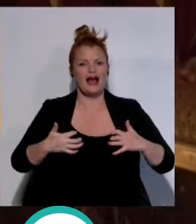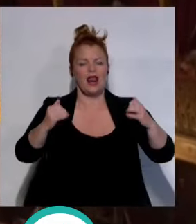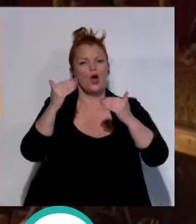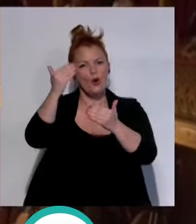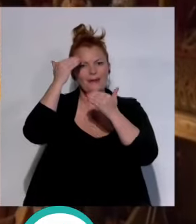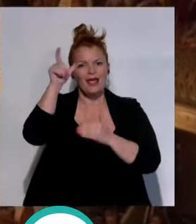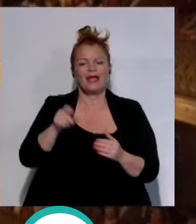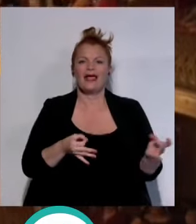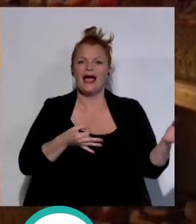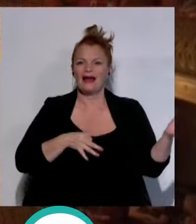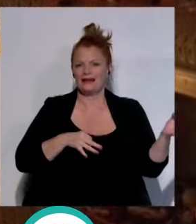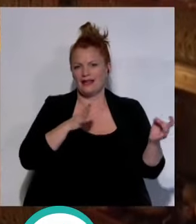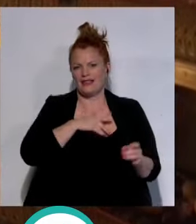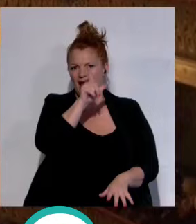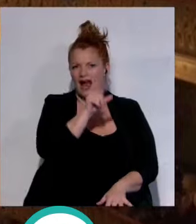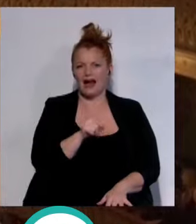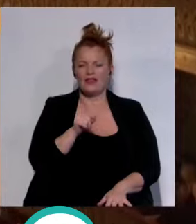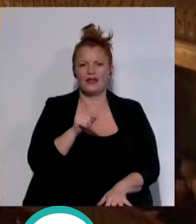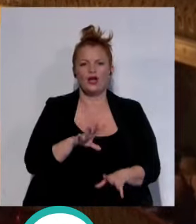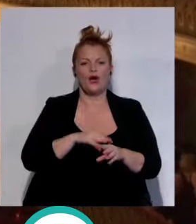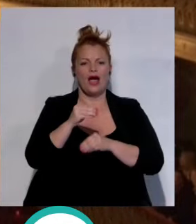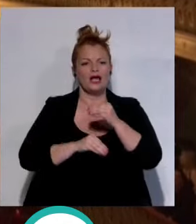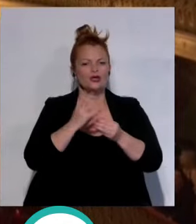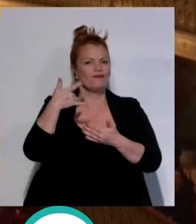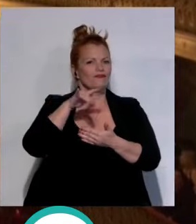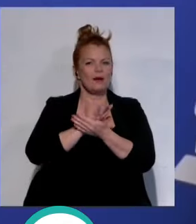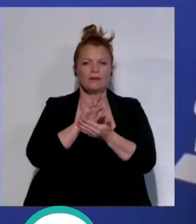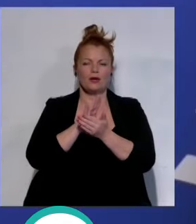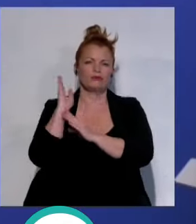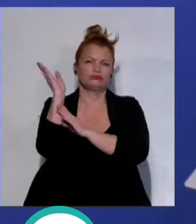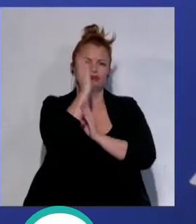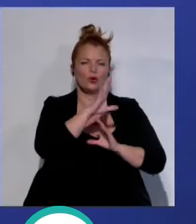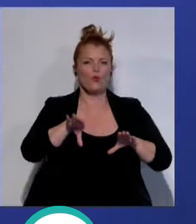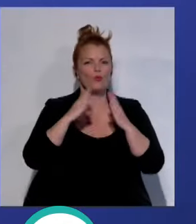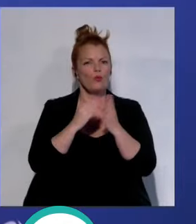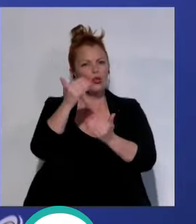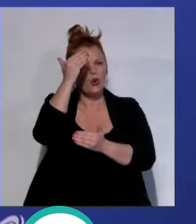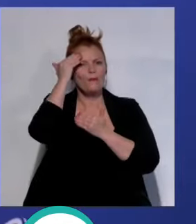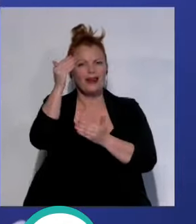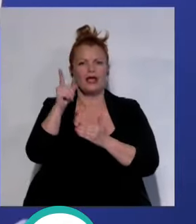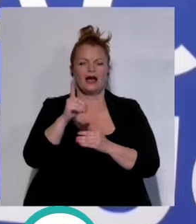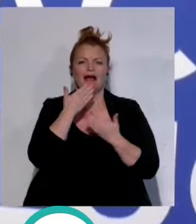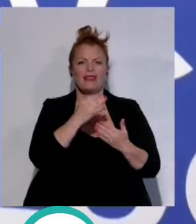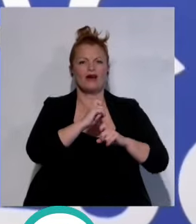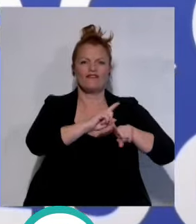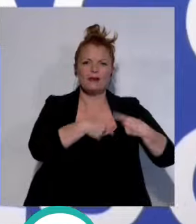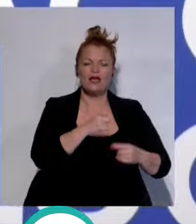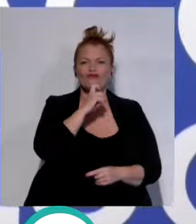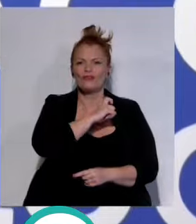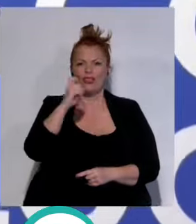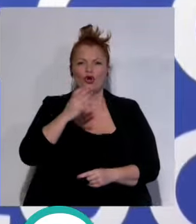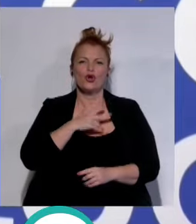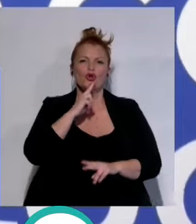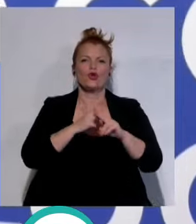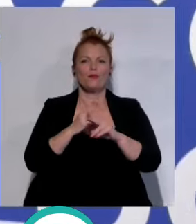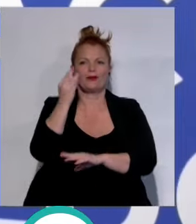homenaje al guitarrista algecireño que posicionó al flamenco en el mundo. Un homenaje que ha ido de la mano de su familia y de la fundación que lleva el